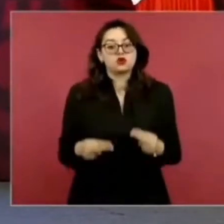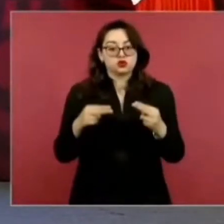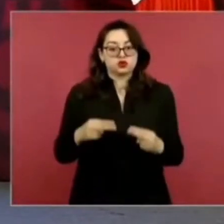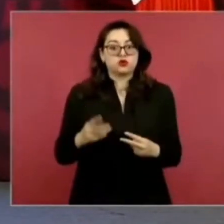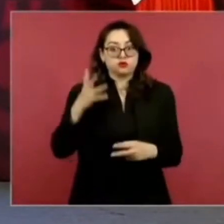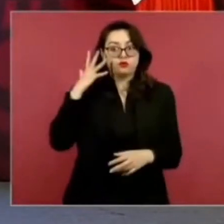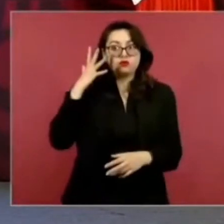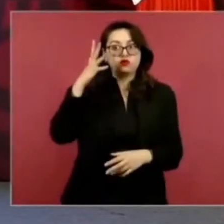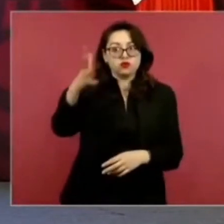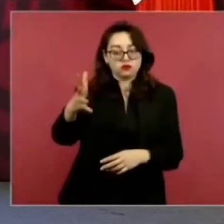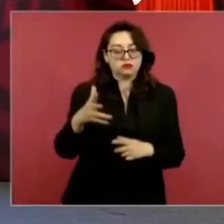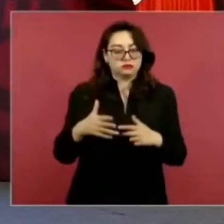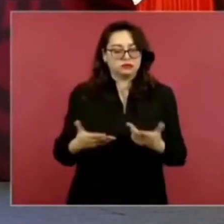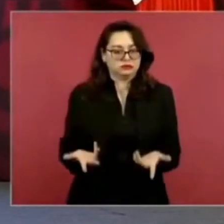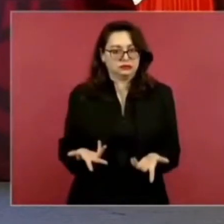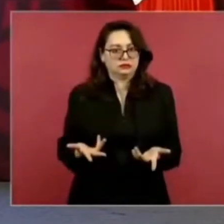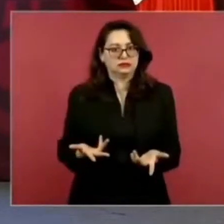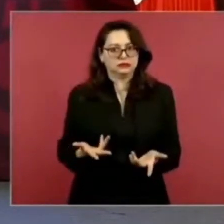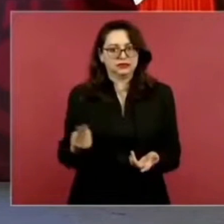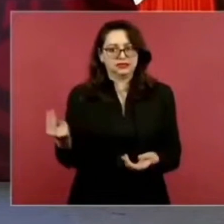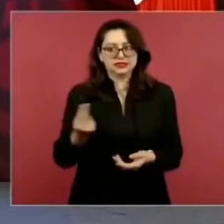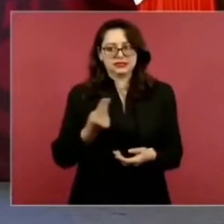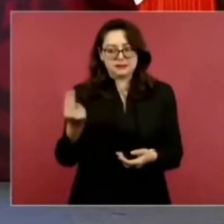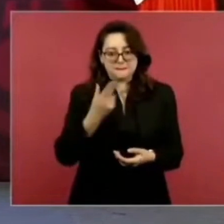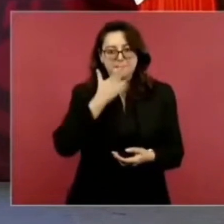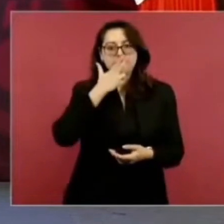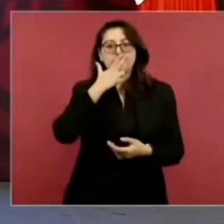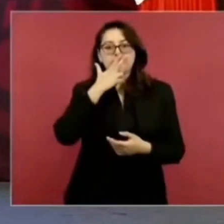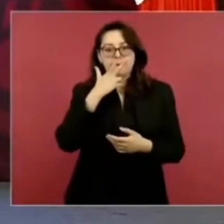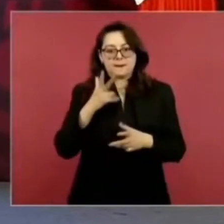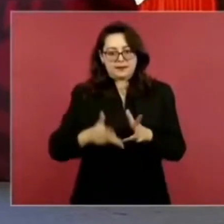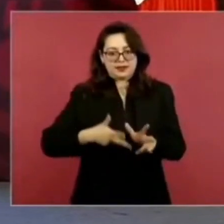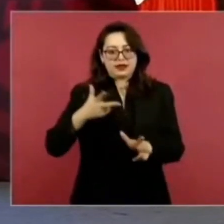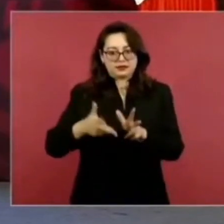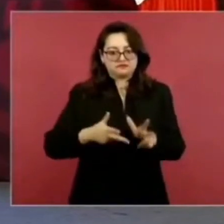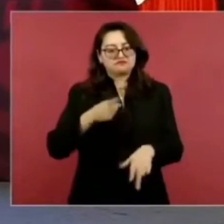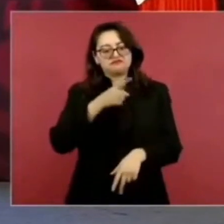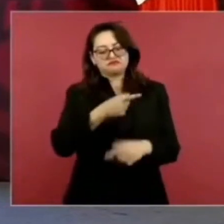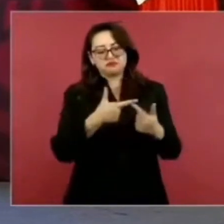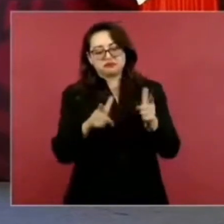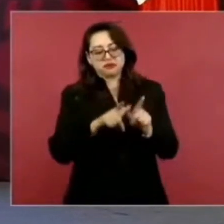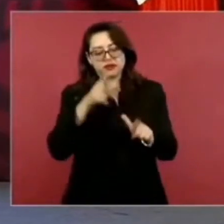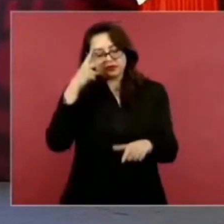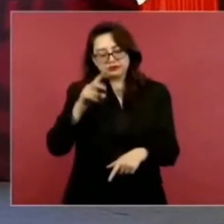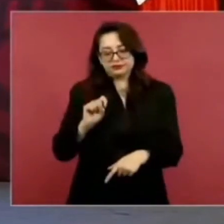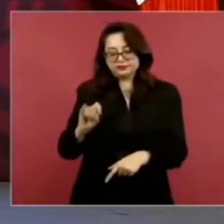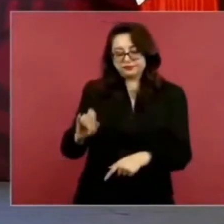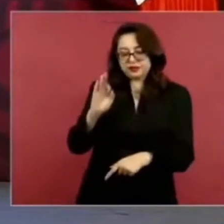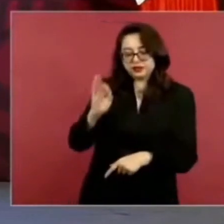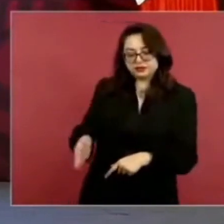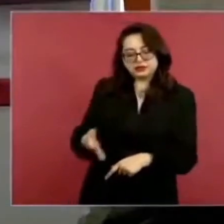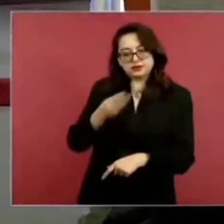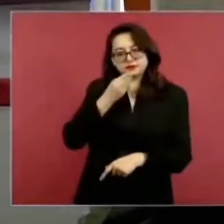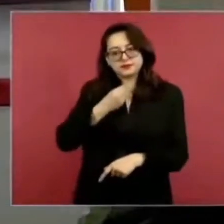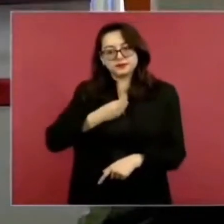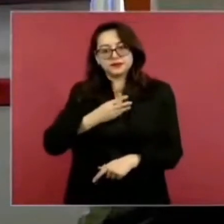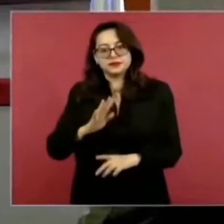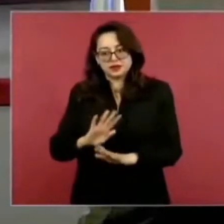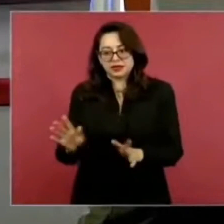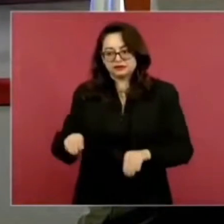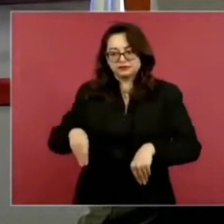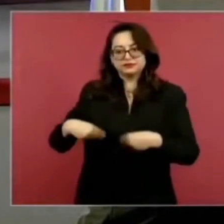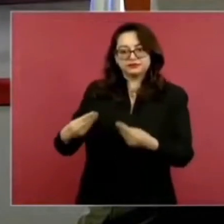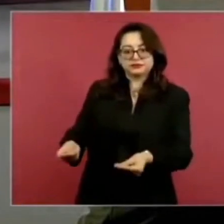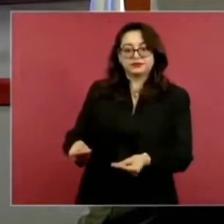el futuro. Entonces, reconocerles que ya aceptaron este acuerdo y también reconocer que ya devolvieron